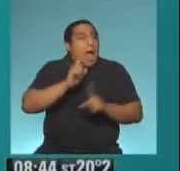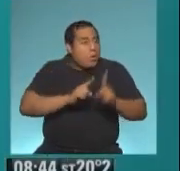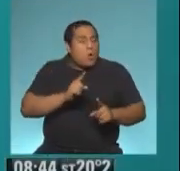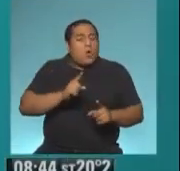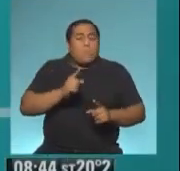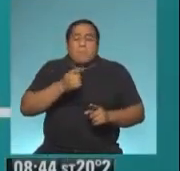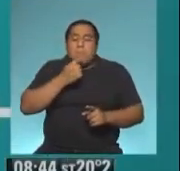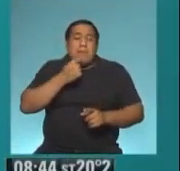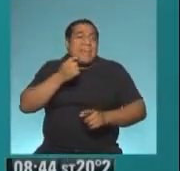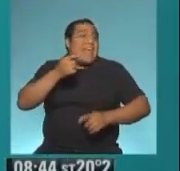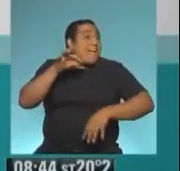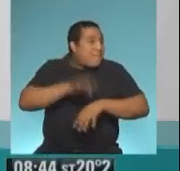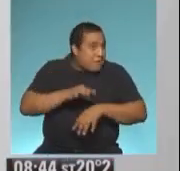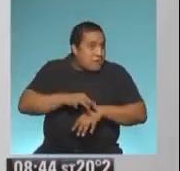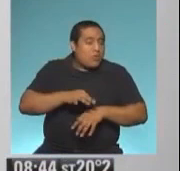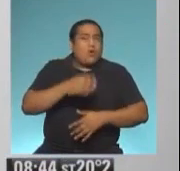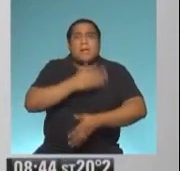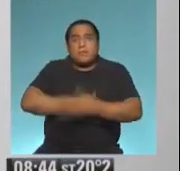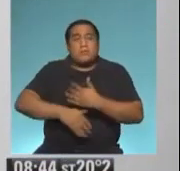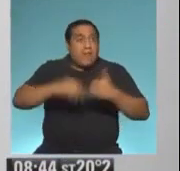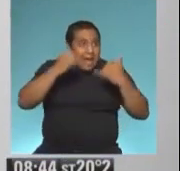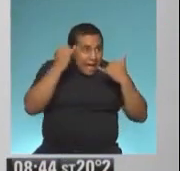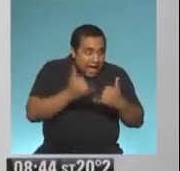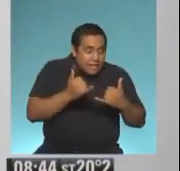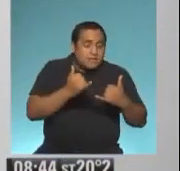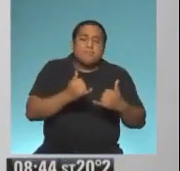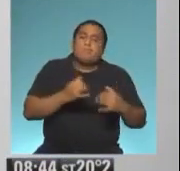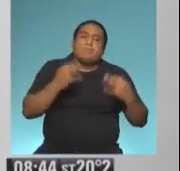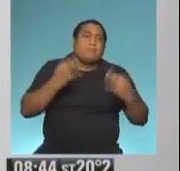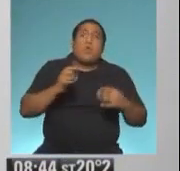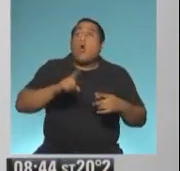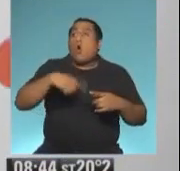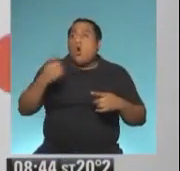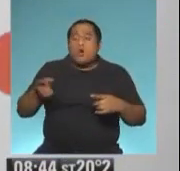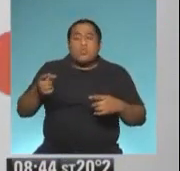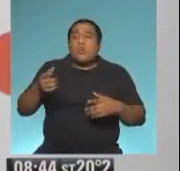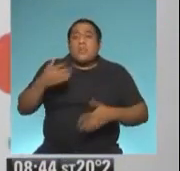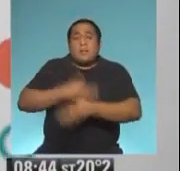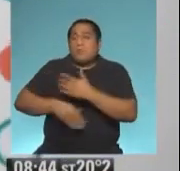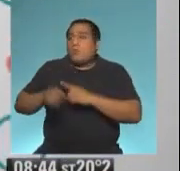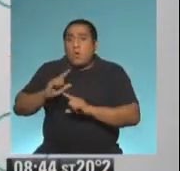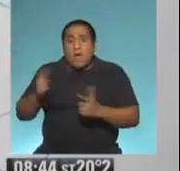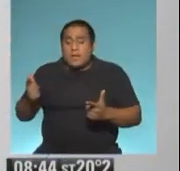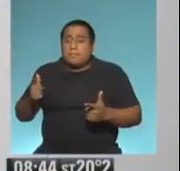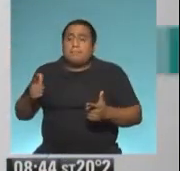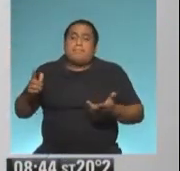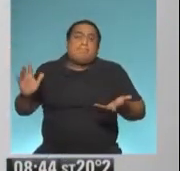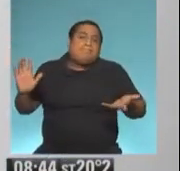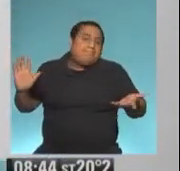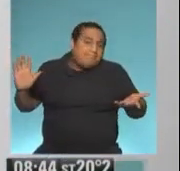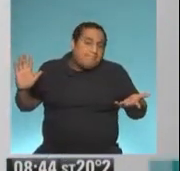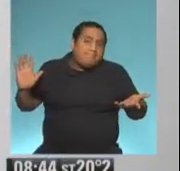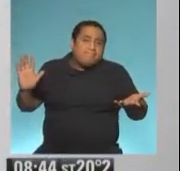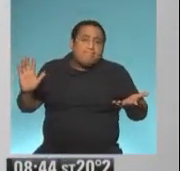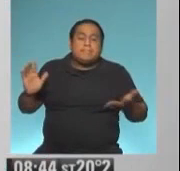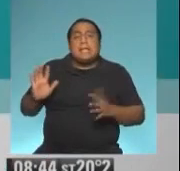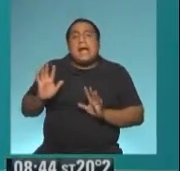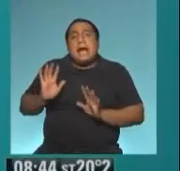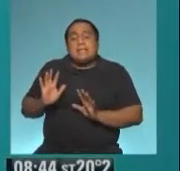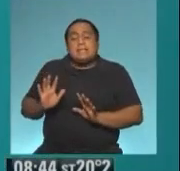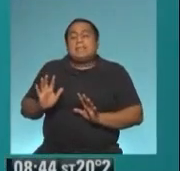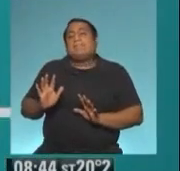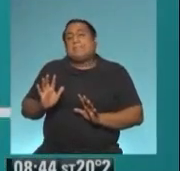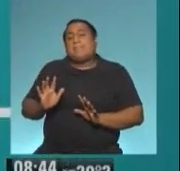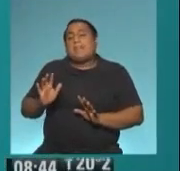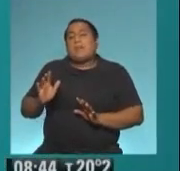situaciones, nunca jamás puede igualarse con alguien que no lo ha vivido, porque son esas instancias las que hoy van a permitirle a